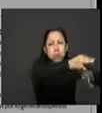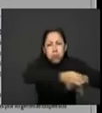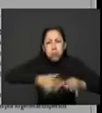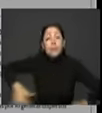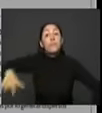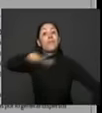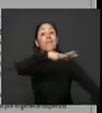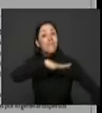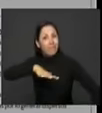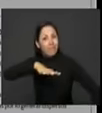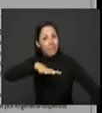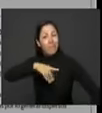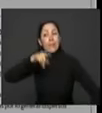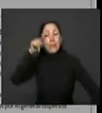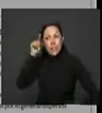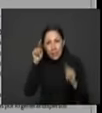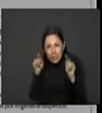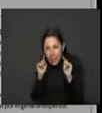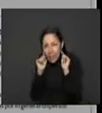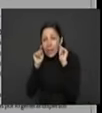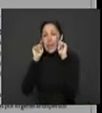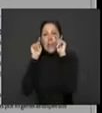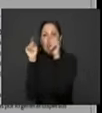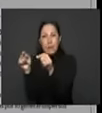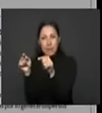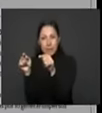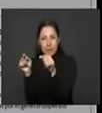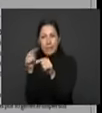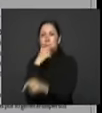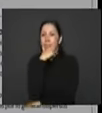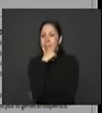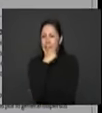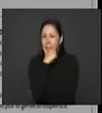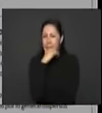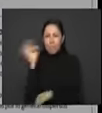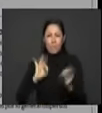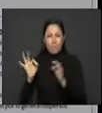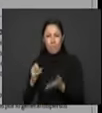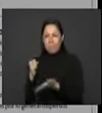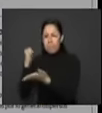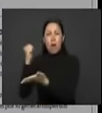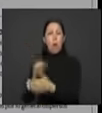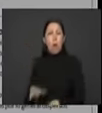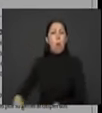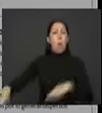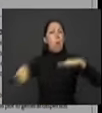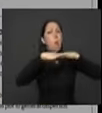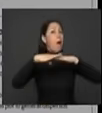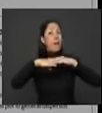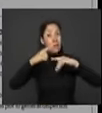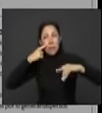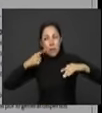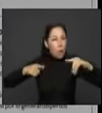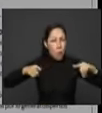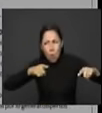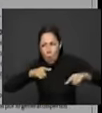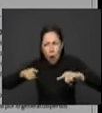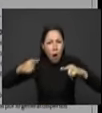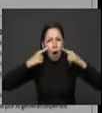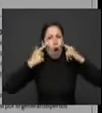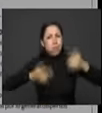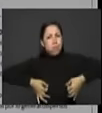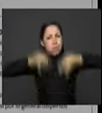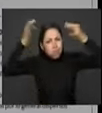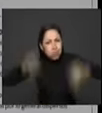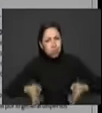A esa escala que el Estado colombiano tiene que aprender a planear e invertir, si de verdad quiere llegar y construir instituciones